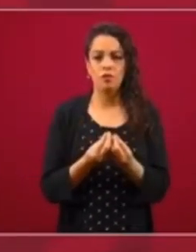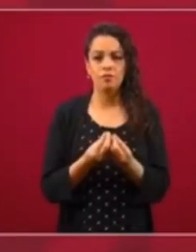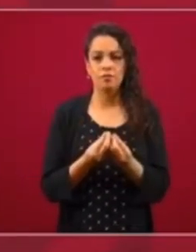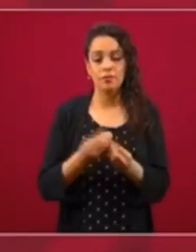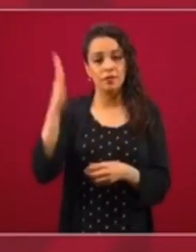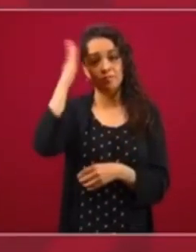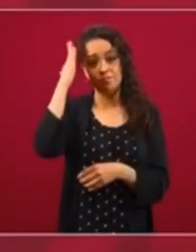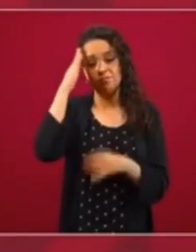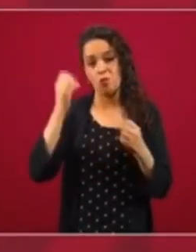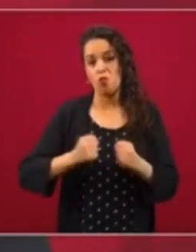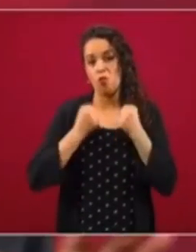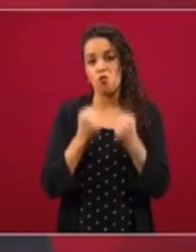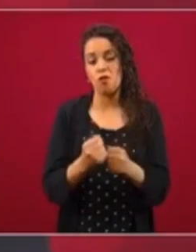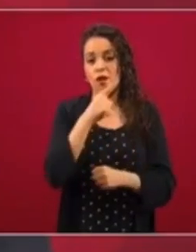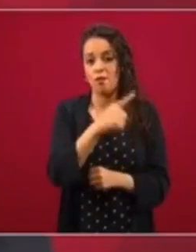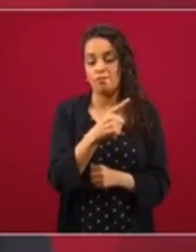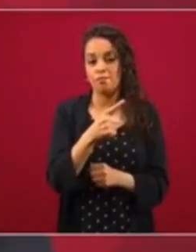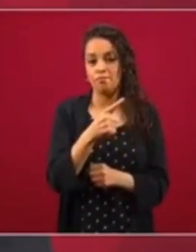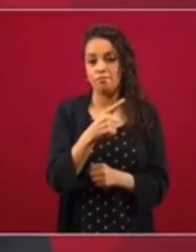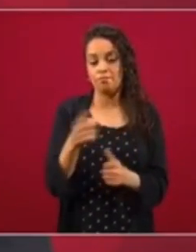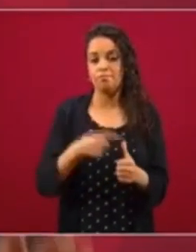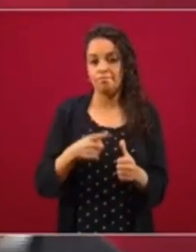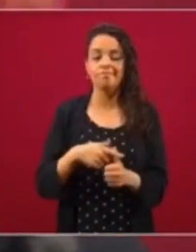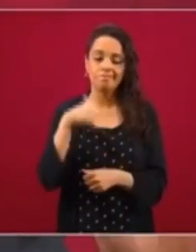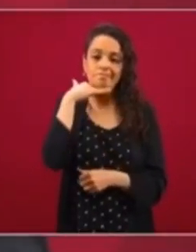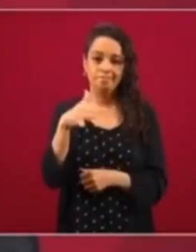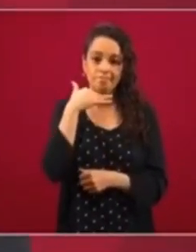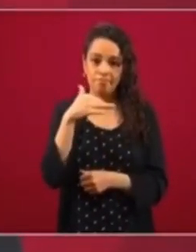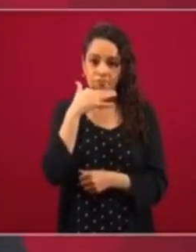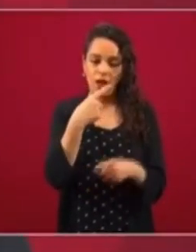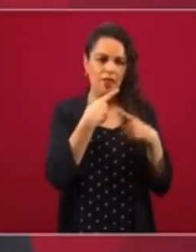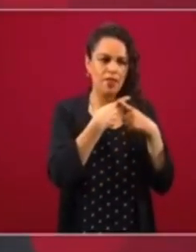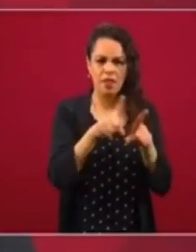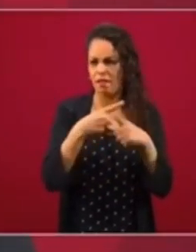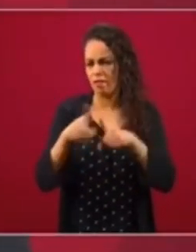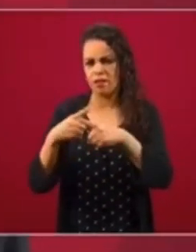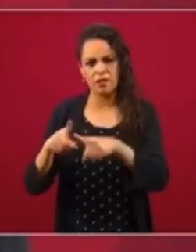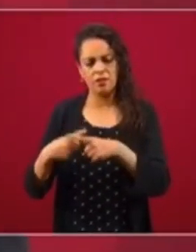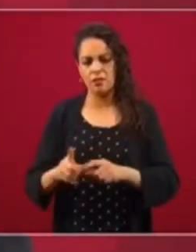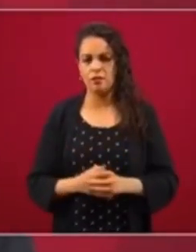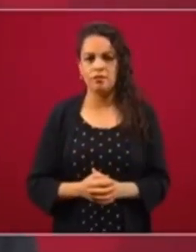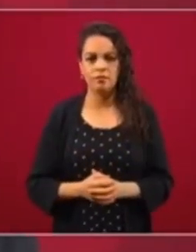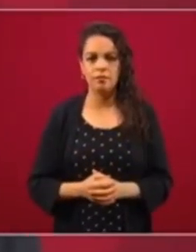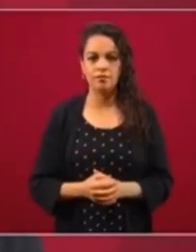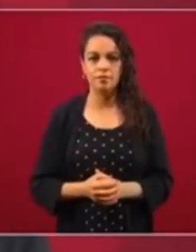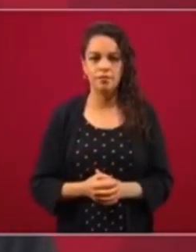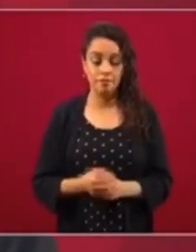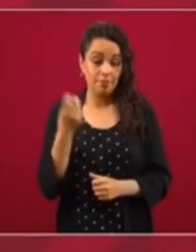imperaba la corrupción en todos los campos. Por eso,